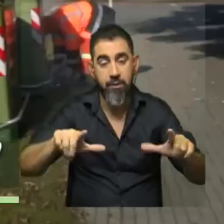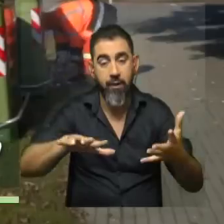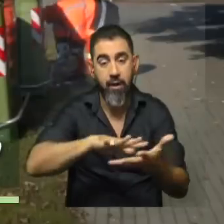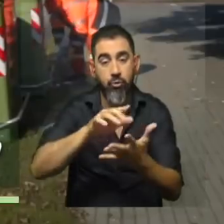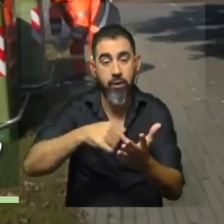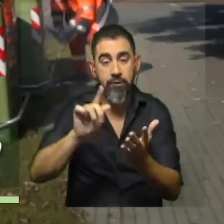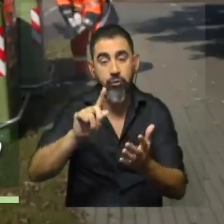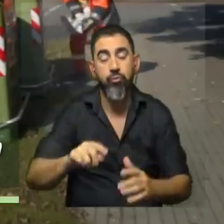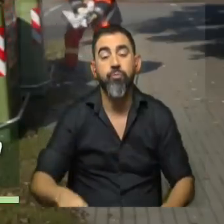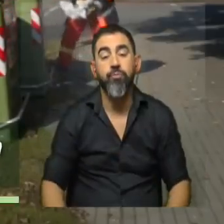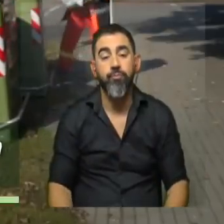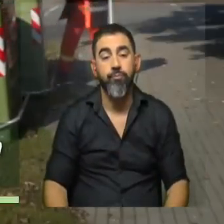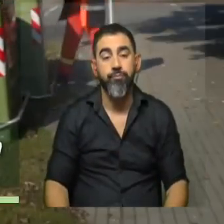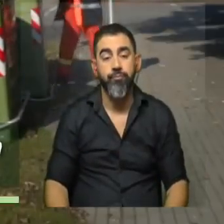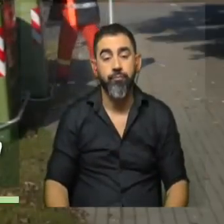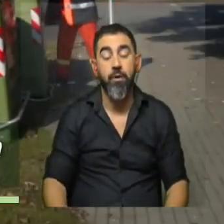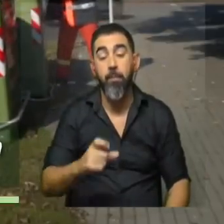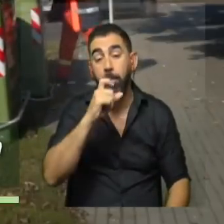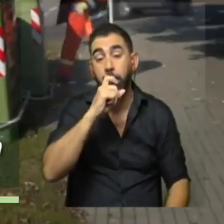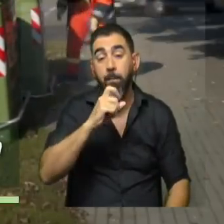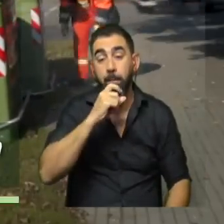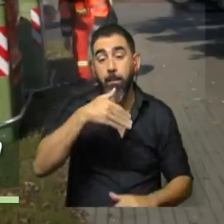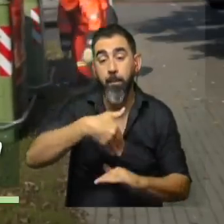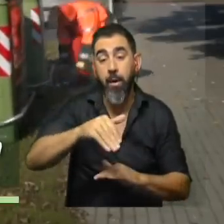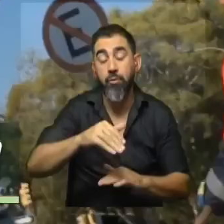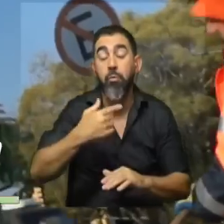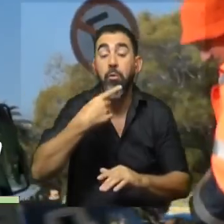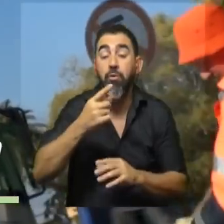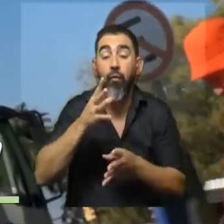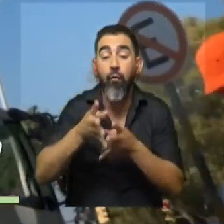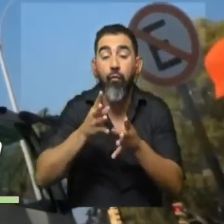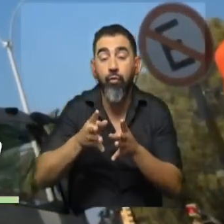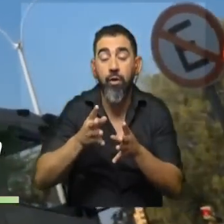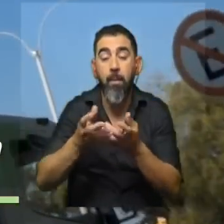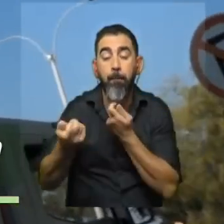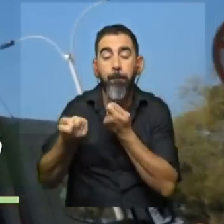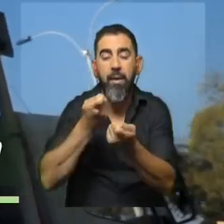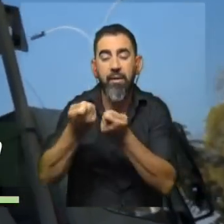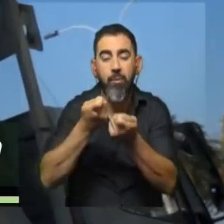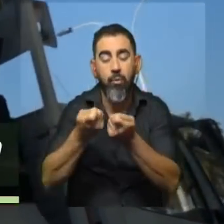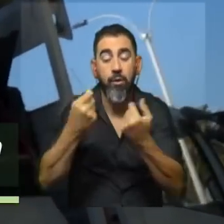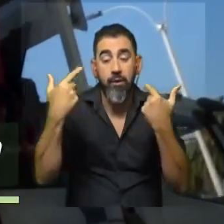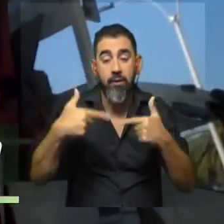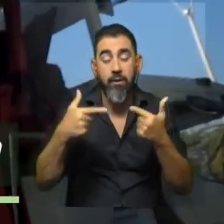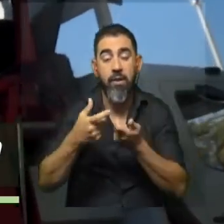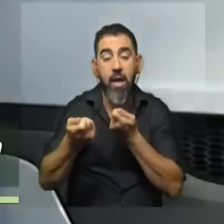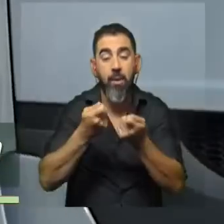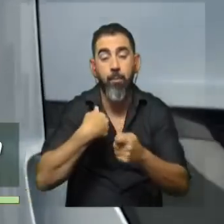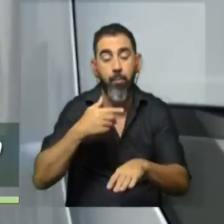centro de Montevideo. Y después de marzo se supone que comenzará a funcionar el fideicomiso donde la Intendencia administrará.